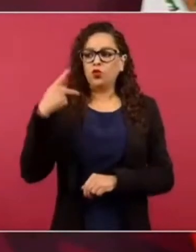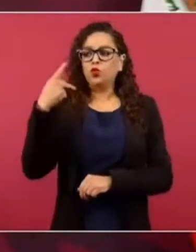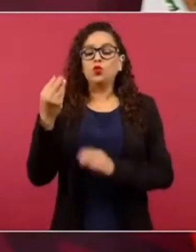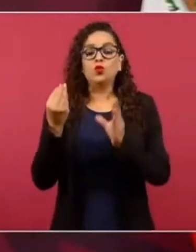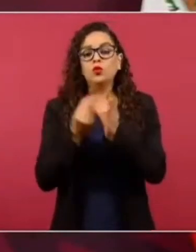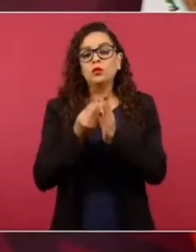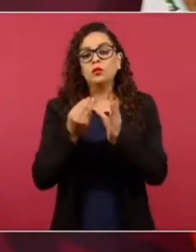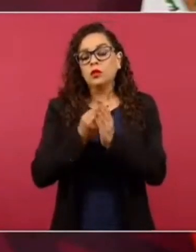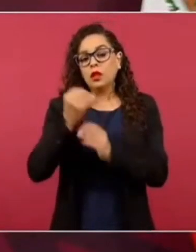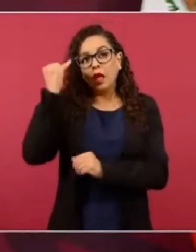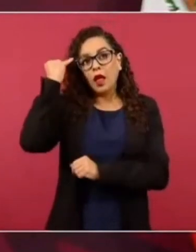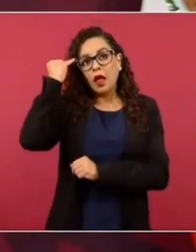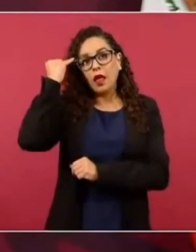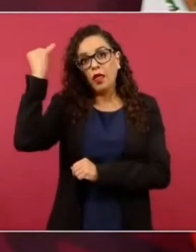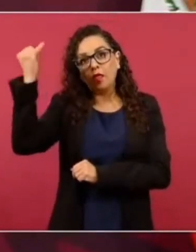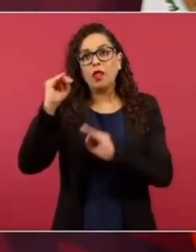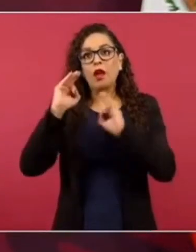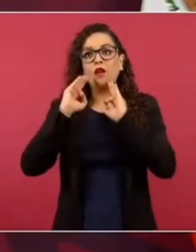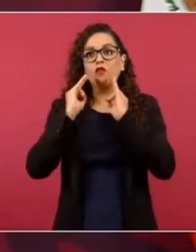de pensar,